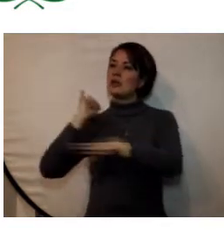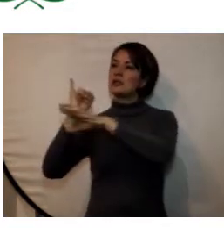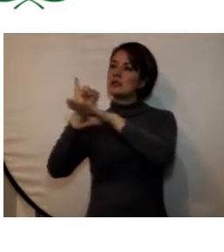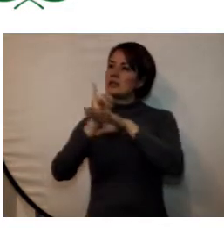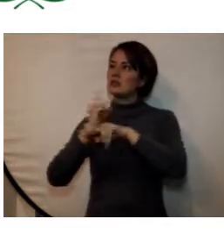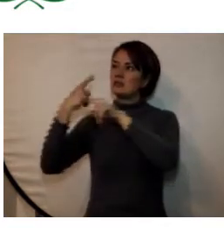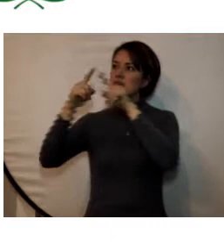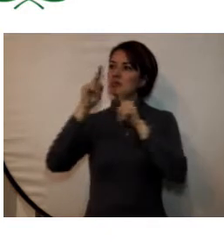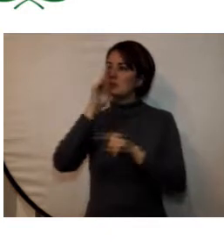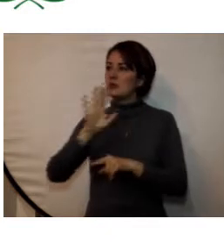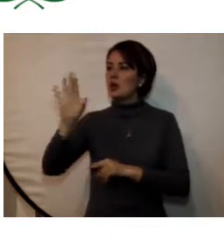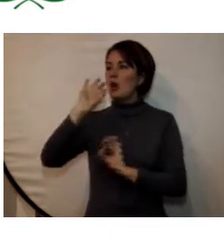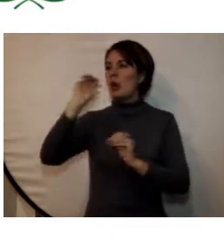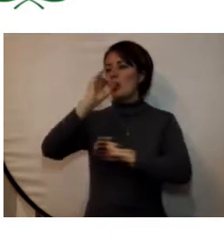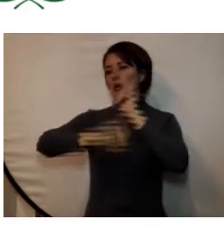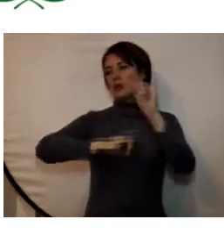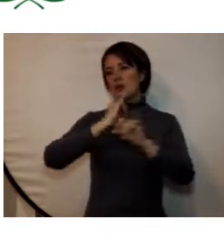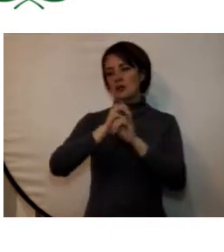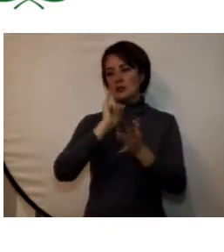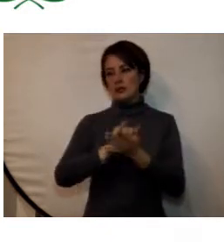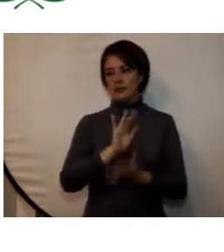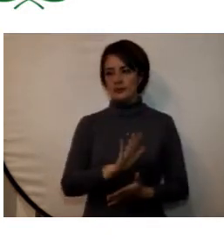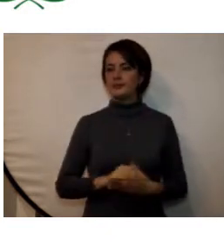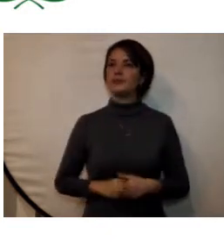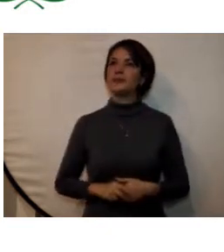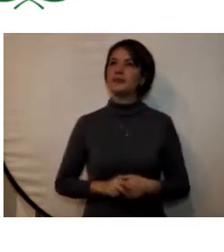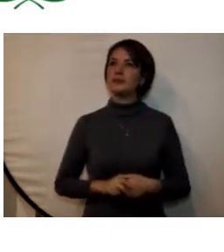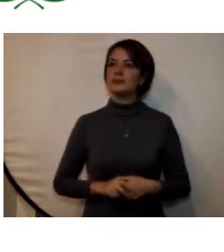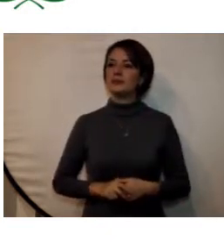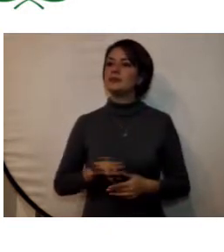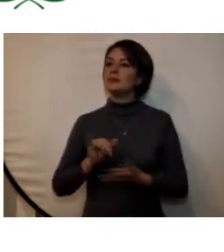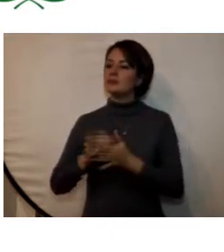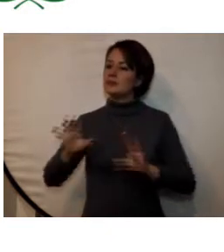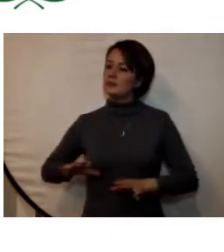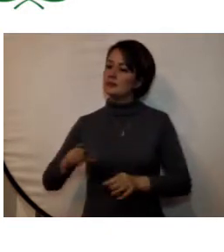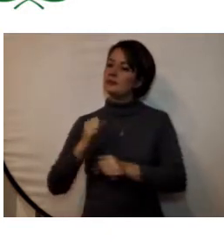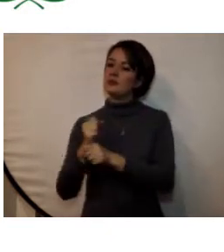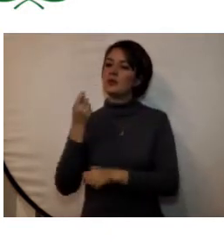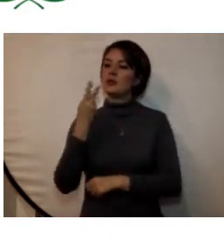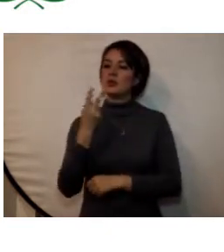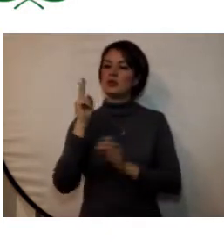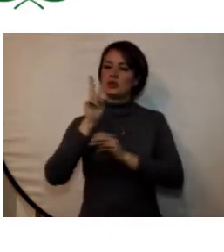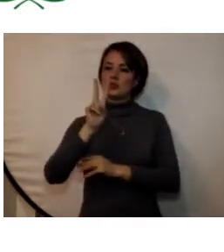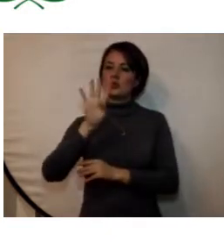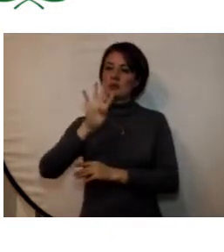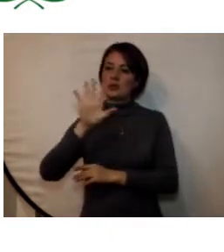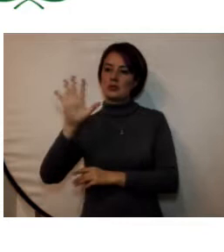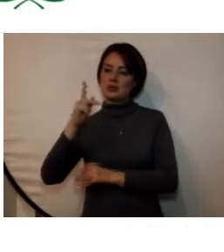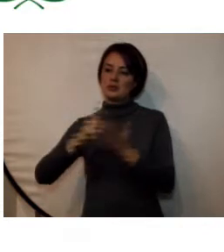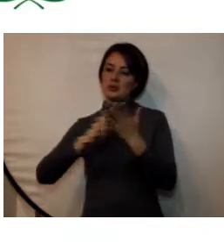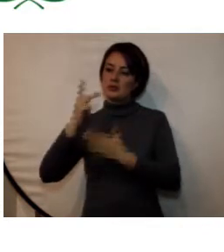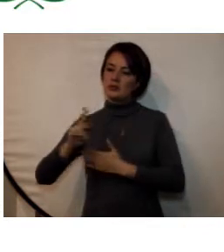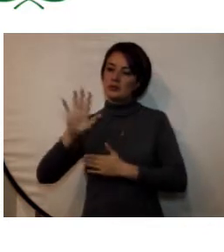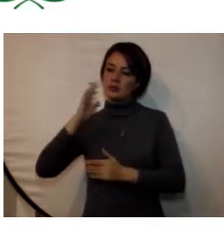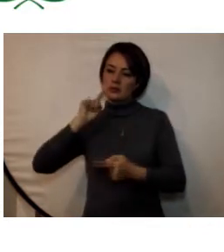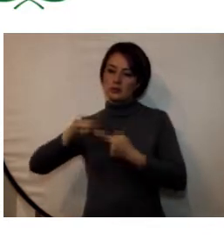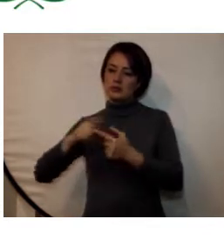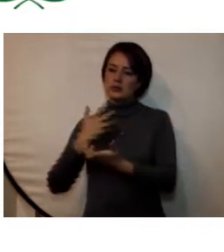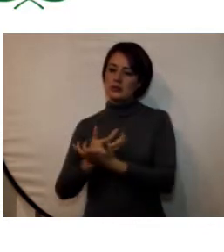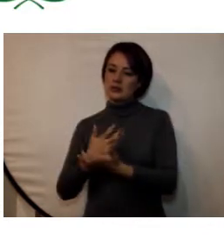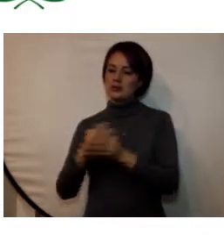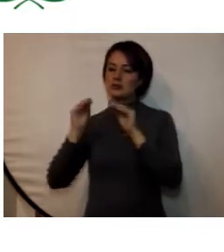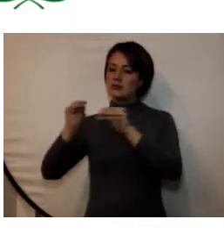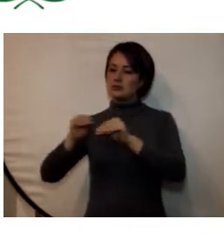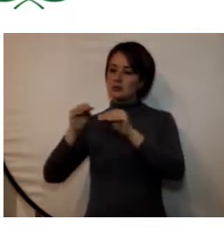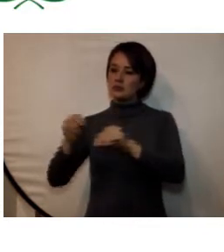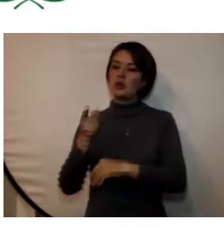nacionales e internacionales se ejecutaron un total de 245 proyectos de investigación científica y formativa y 8